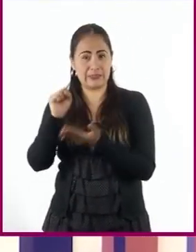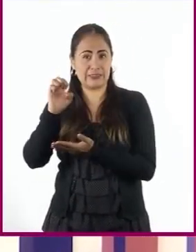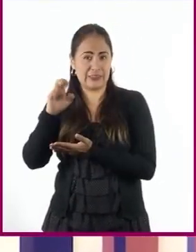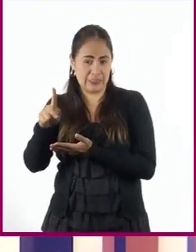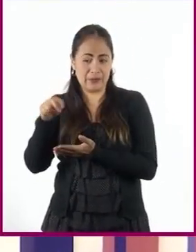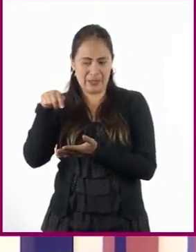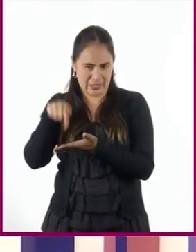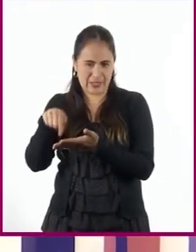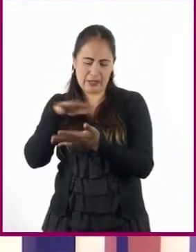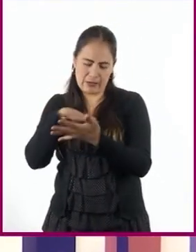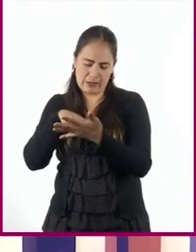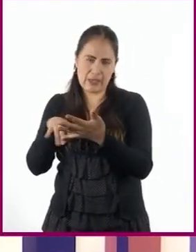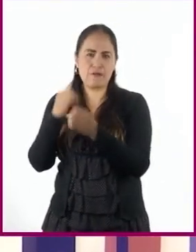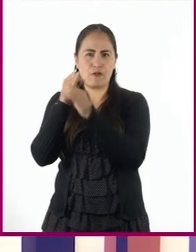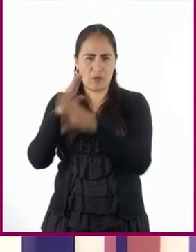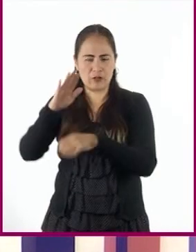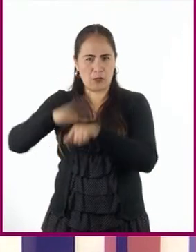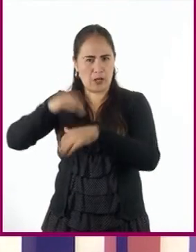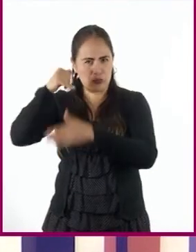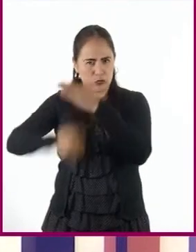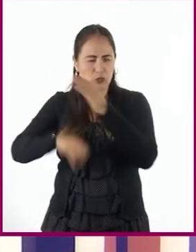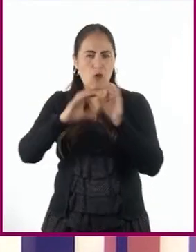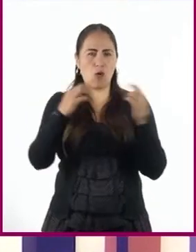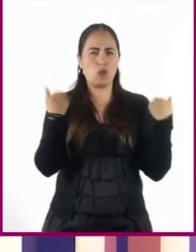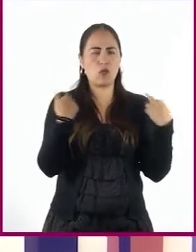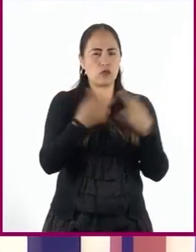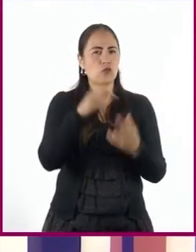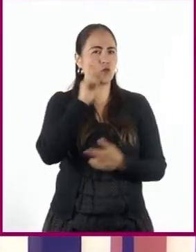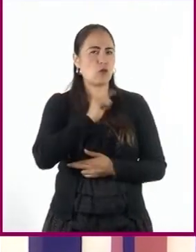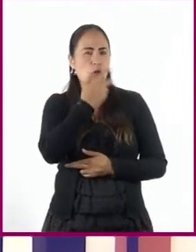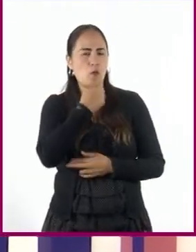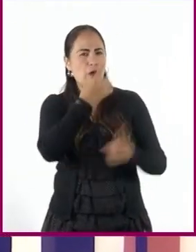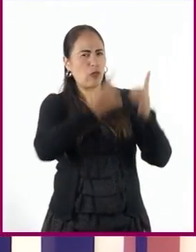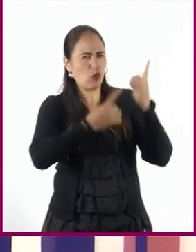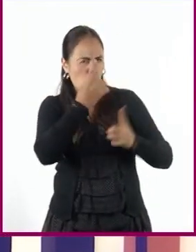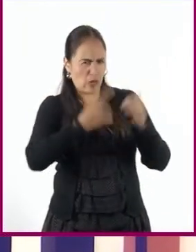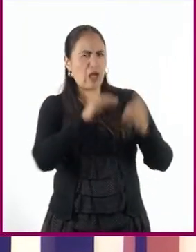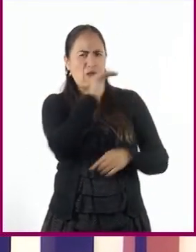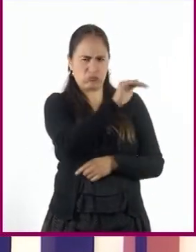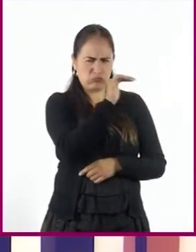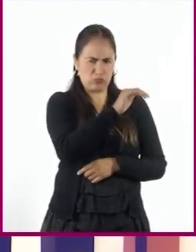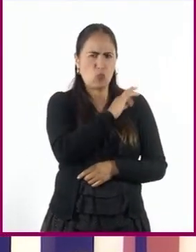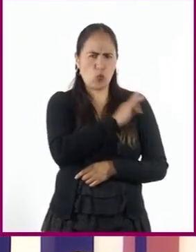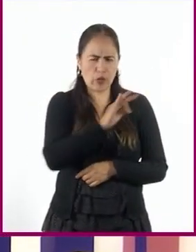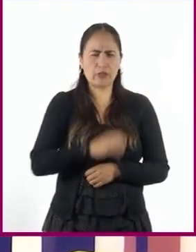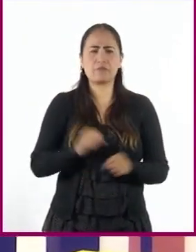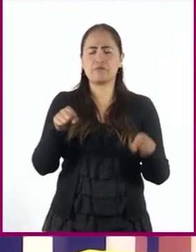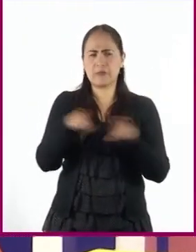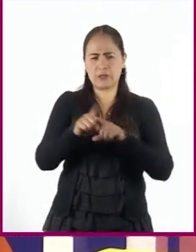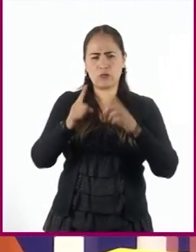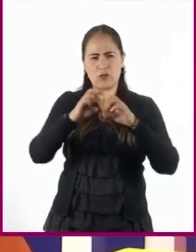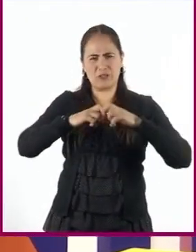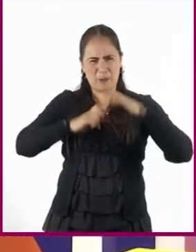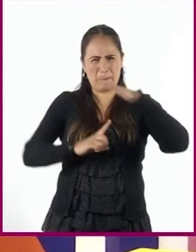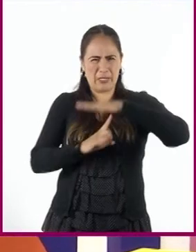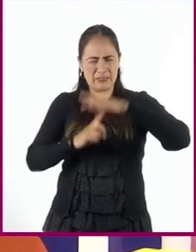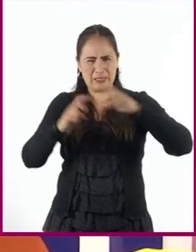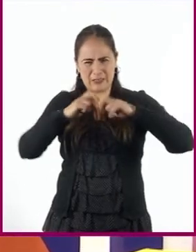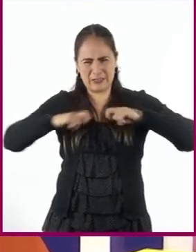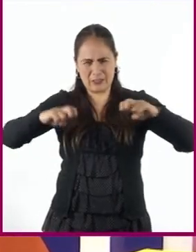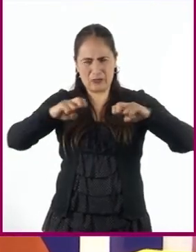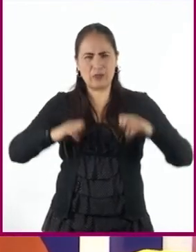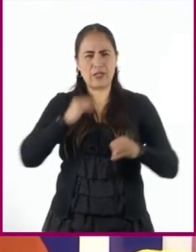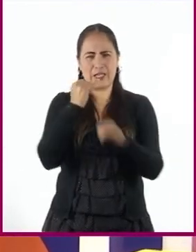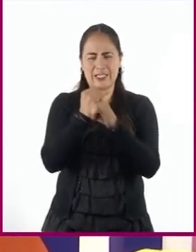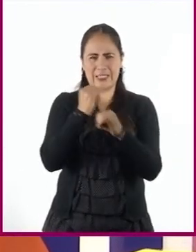ampliar la información o preguntar a su profesor o profesora si tienen dudas. Pueden buscar mesas redondas en sitios de internet como el del